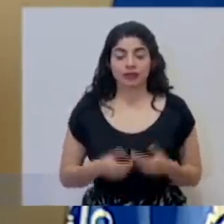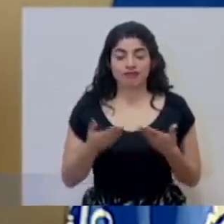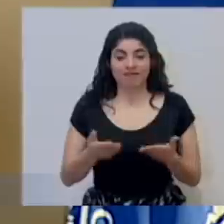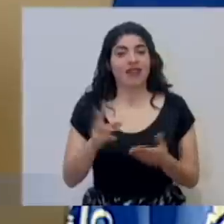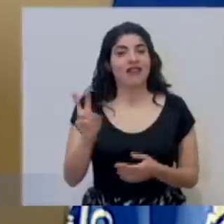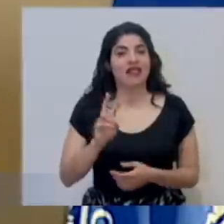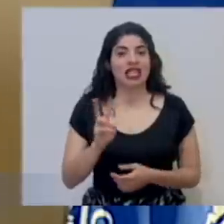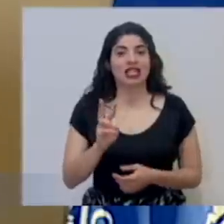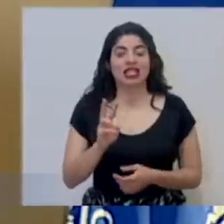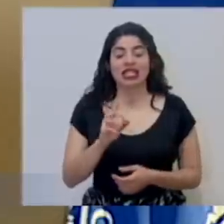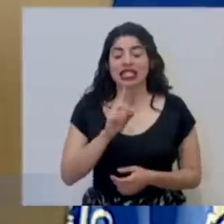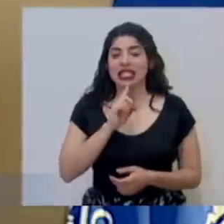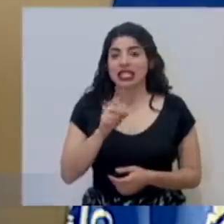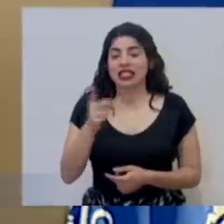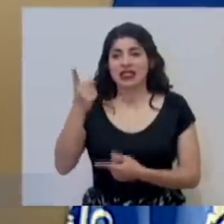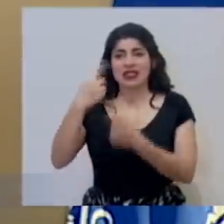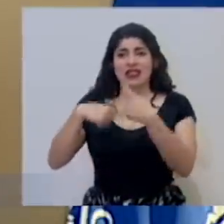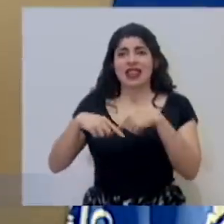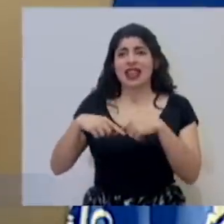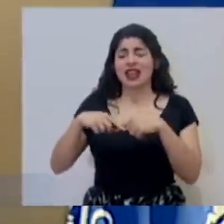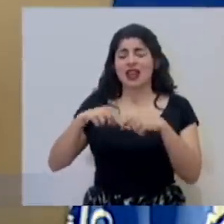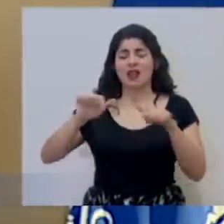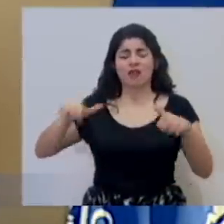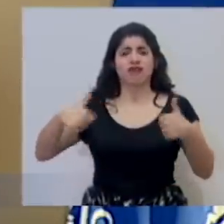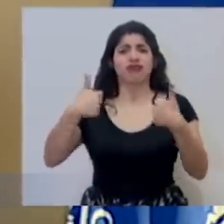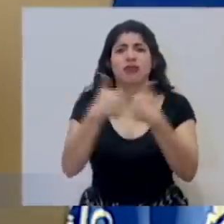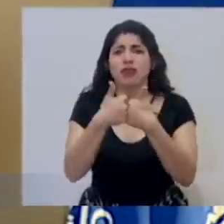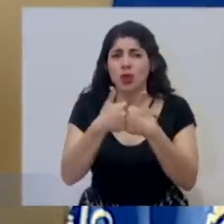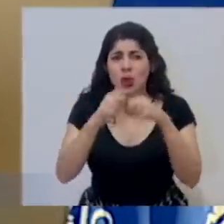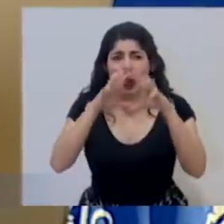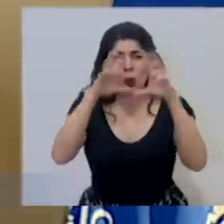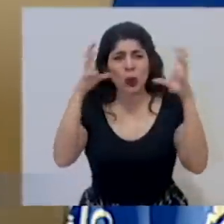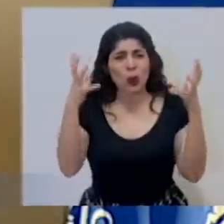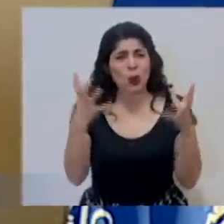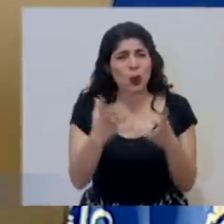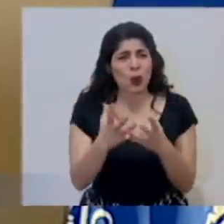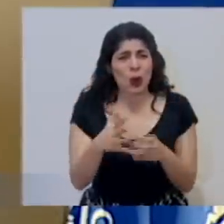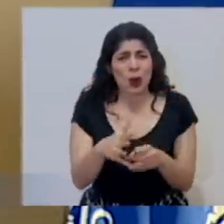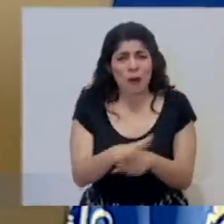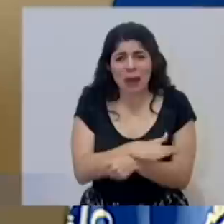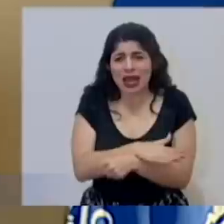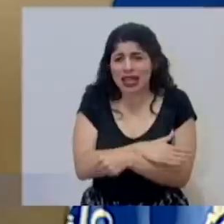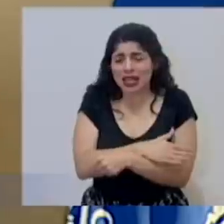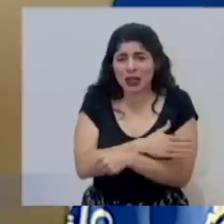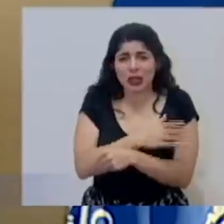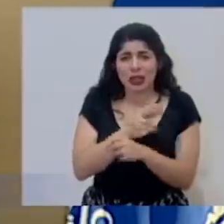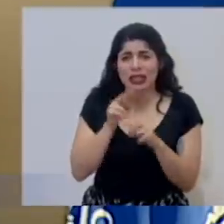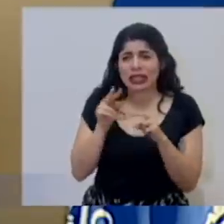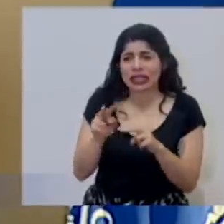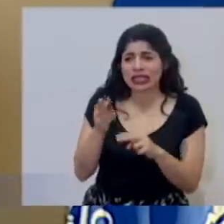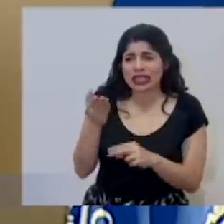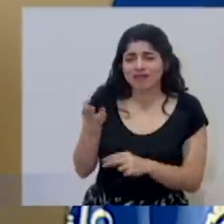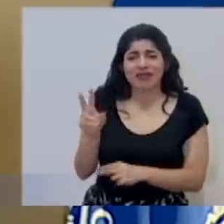Este virus en realidad vino a desafiar al mundo entero. Es un virus que